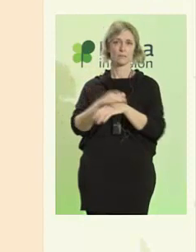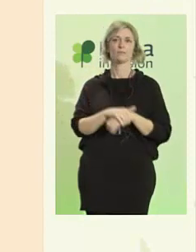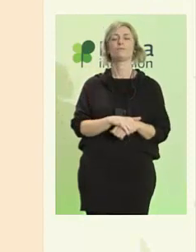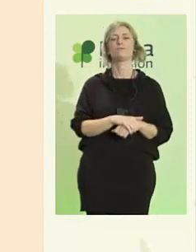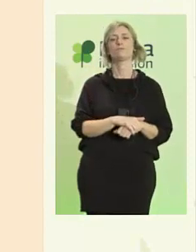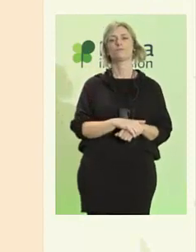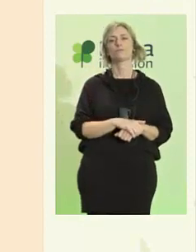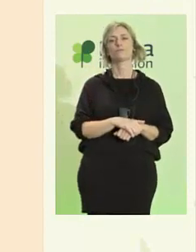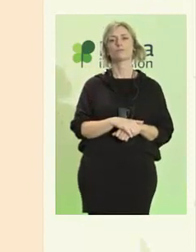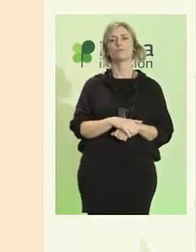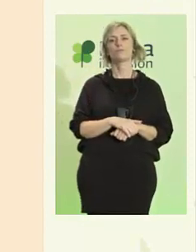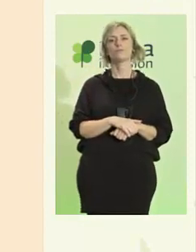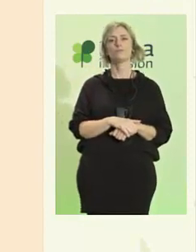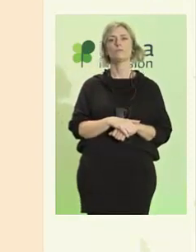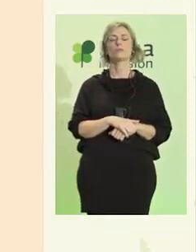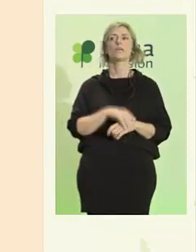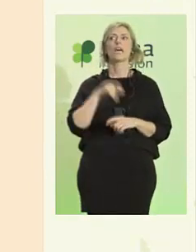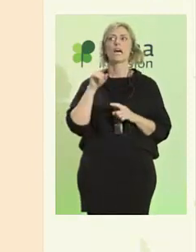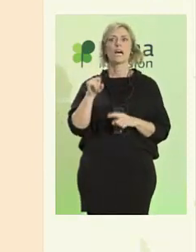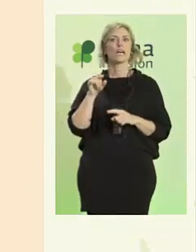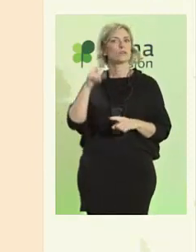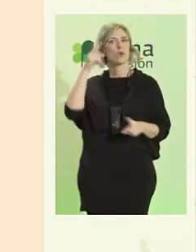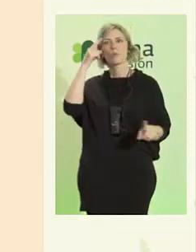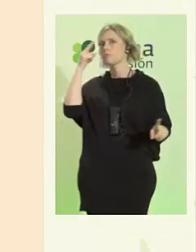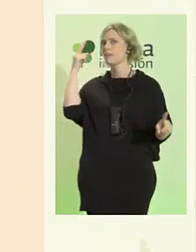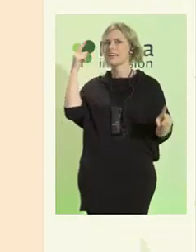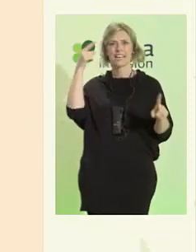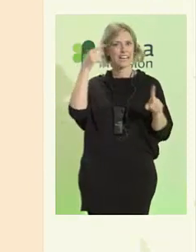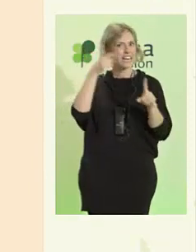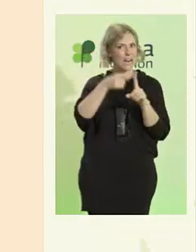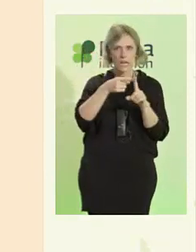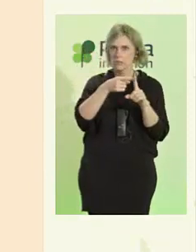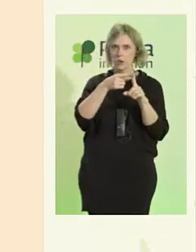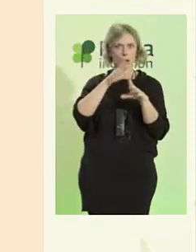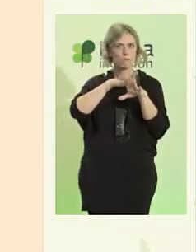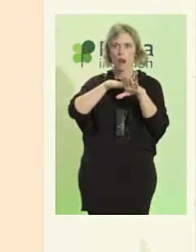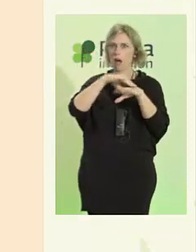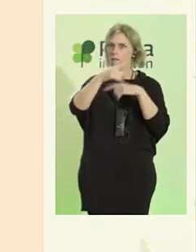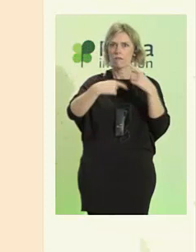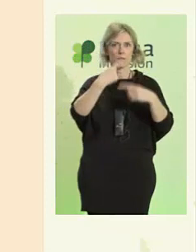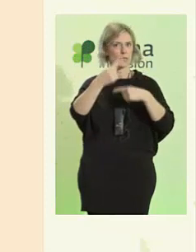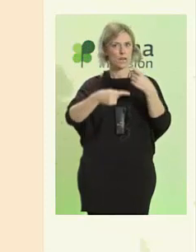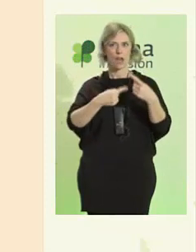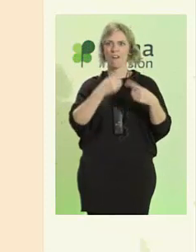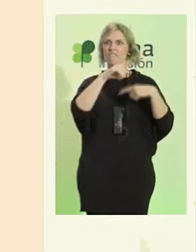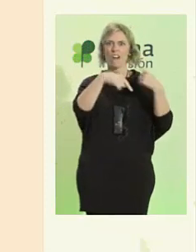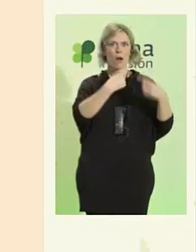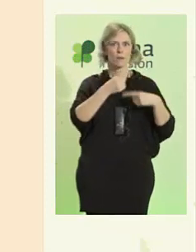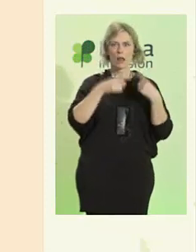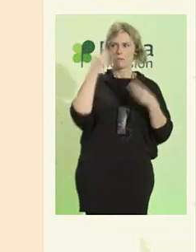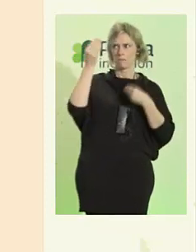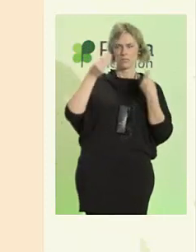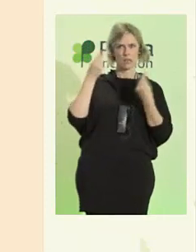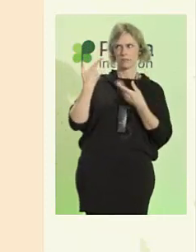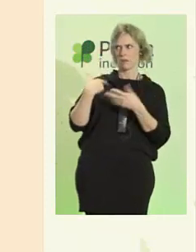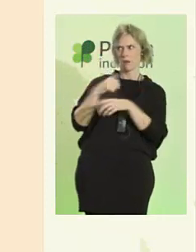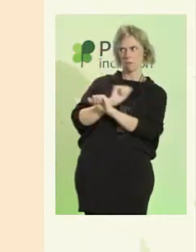Esto fue un desafío al principio para las familias. Las familias no creían que fuera posible